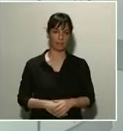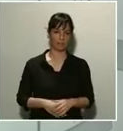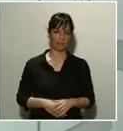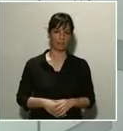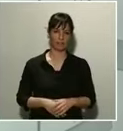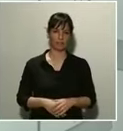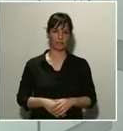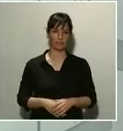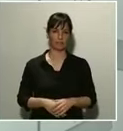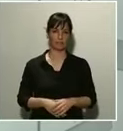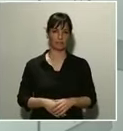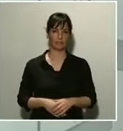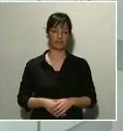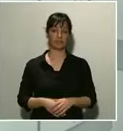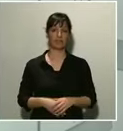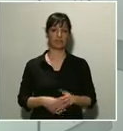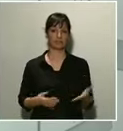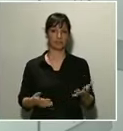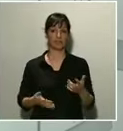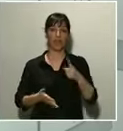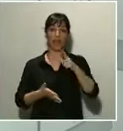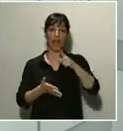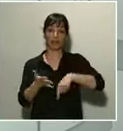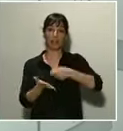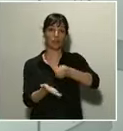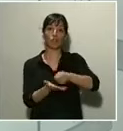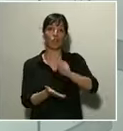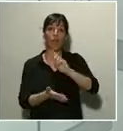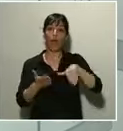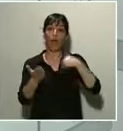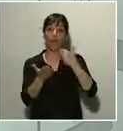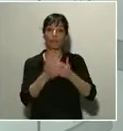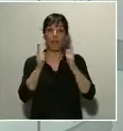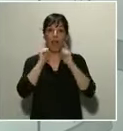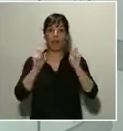lo será mientras dure el estado de alarma.